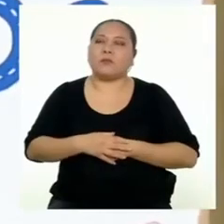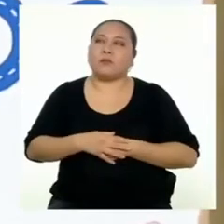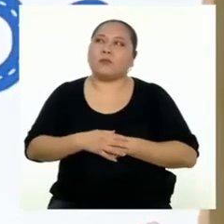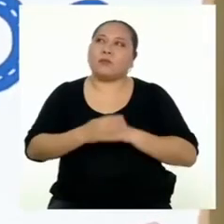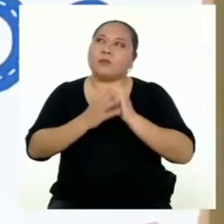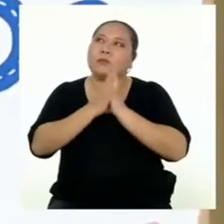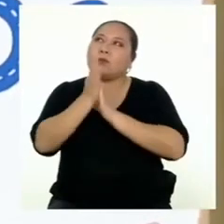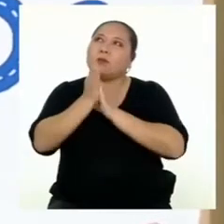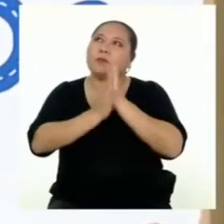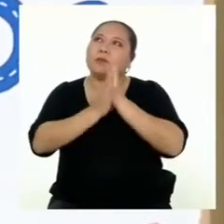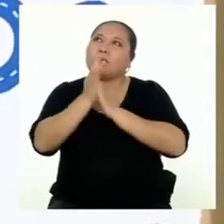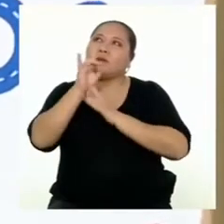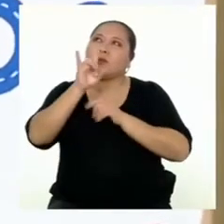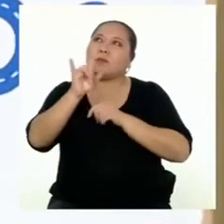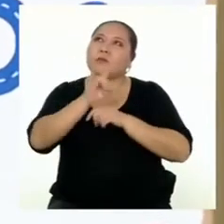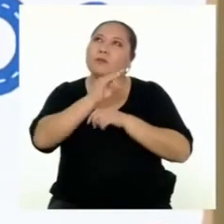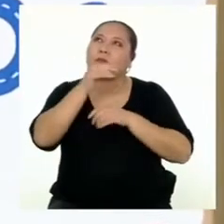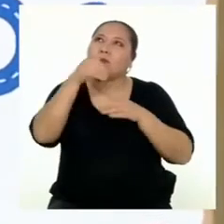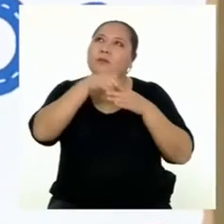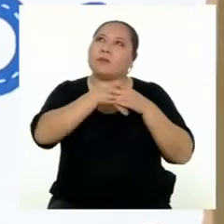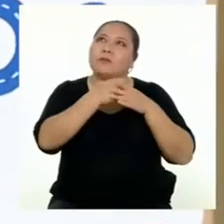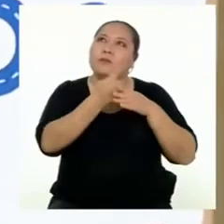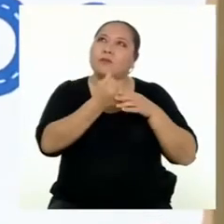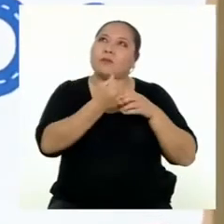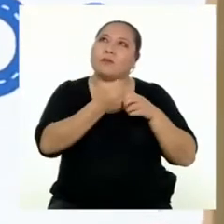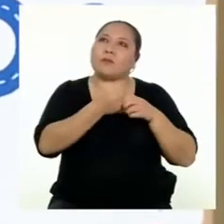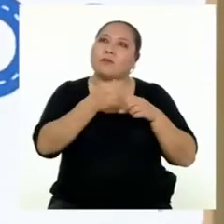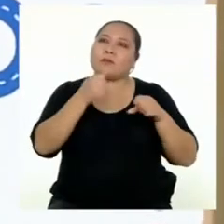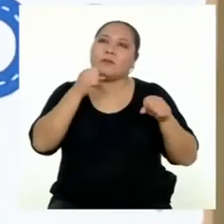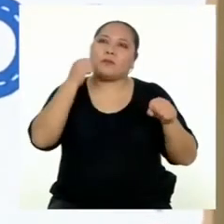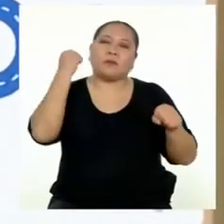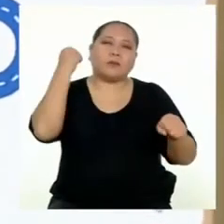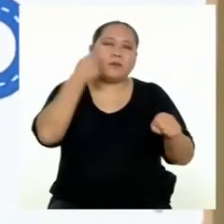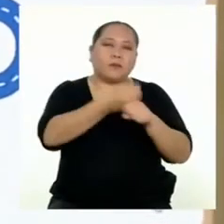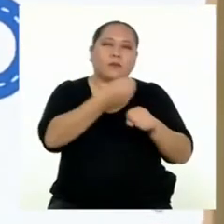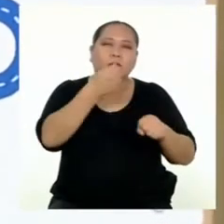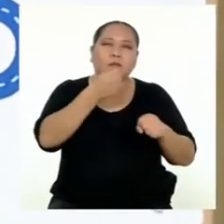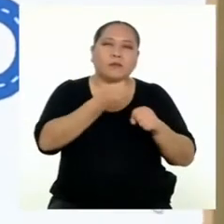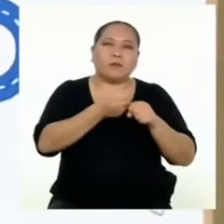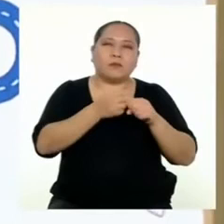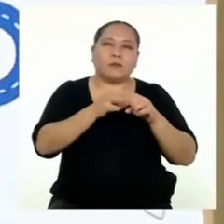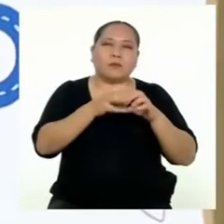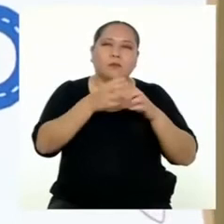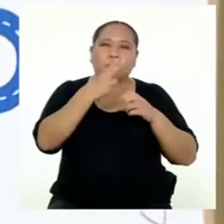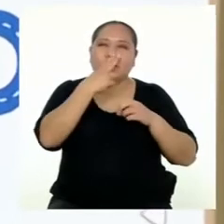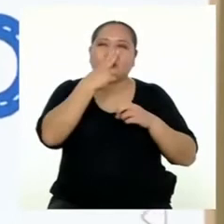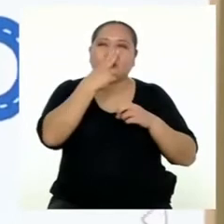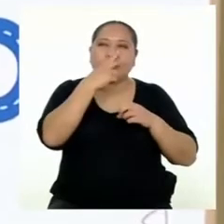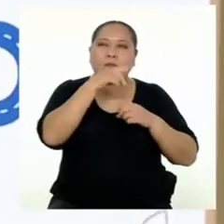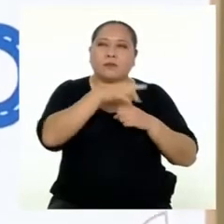Utilizar los ahorros. Tendría que romperle el chanchito para eso.